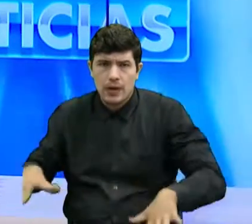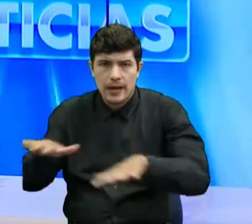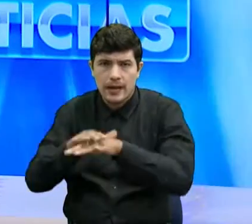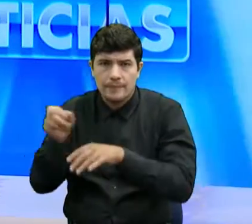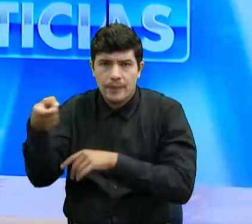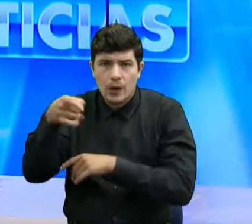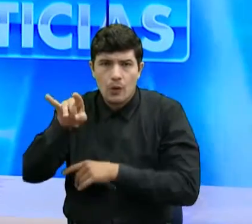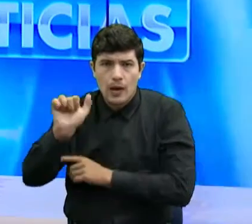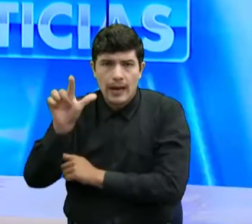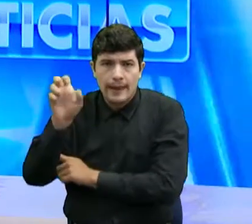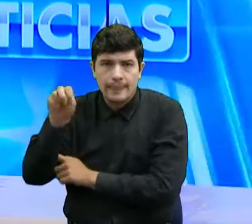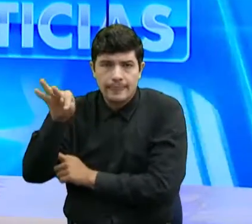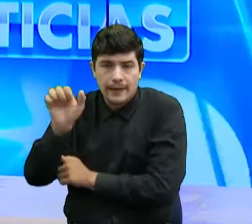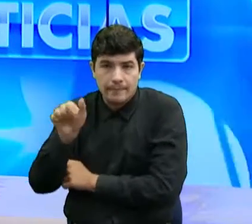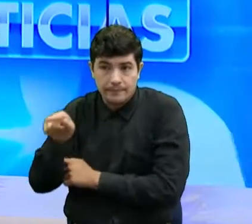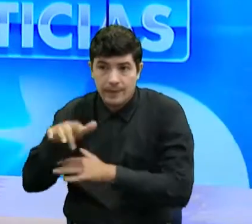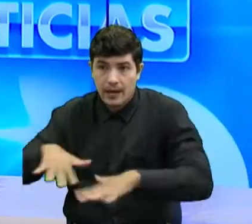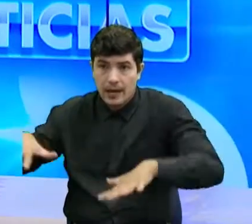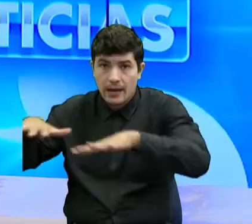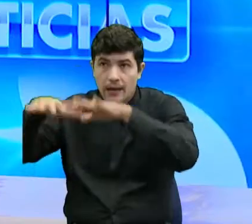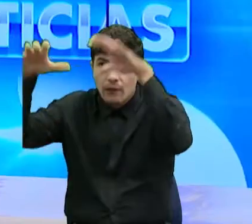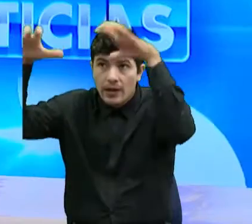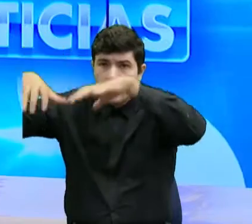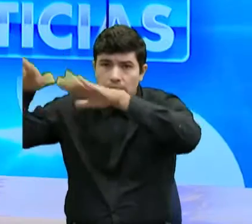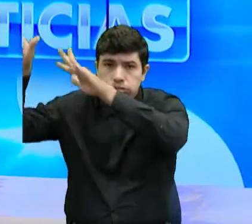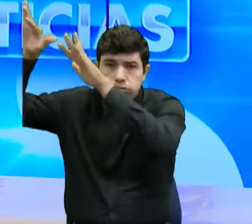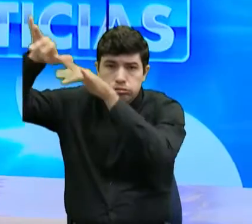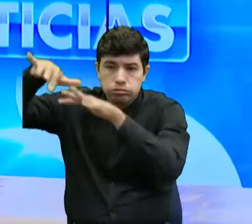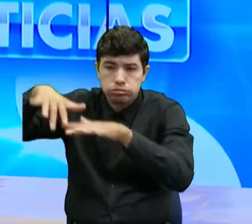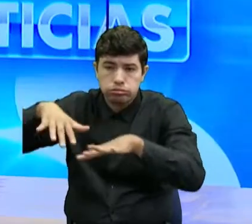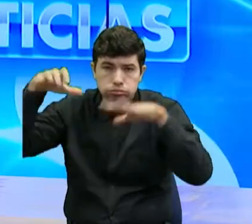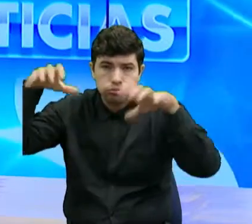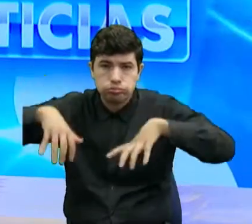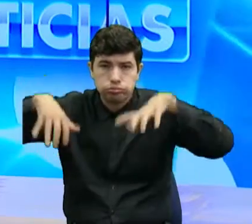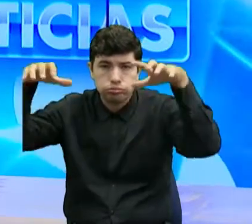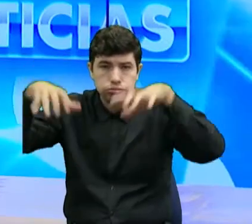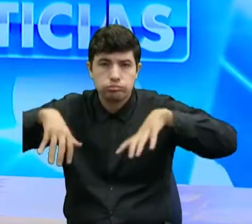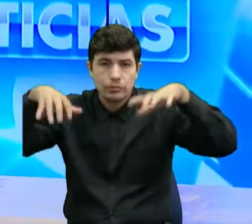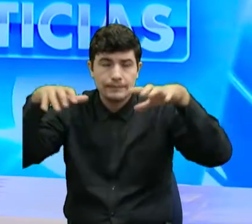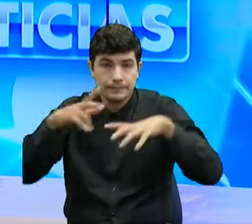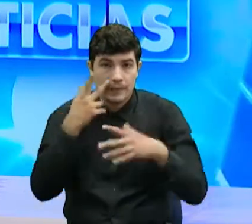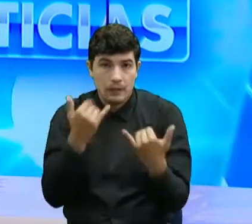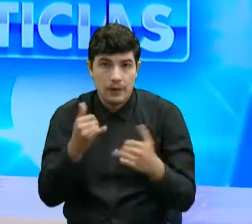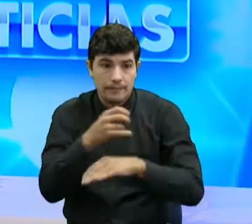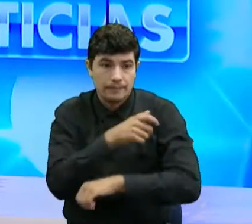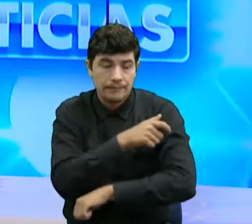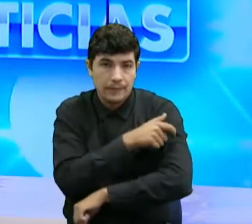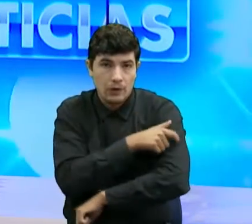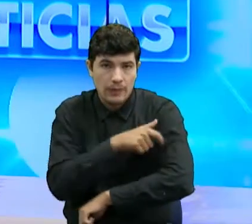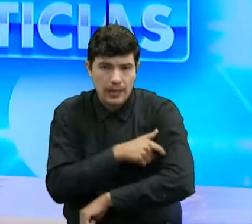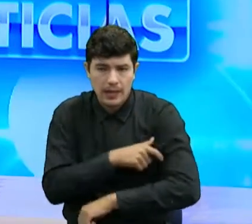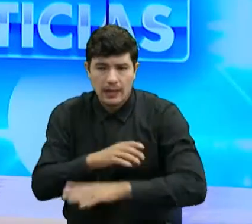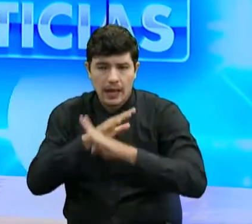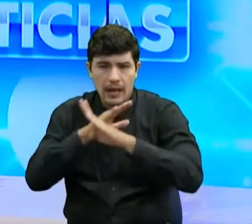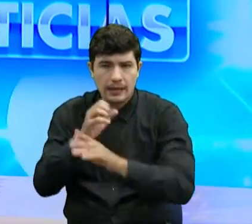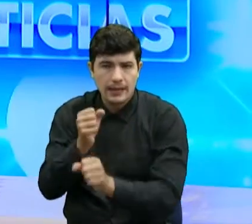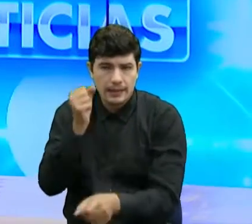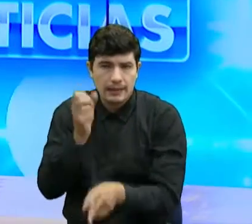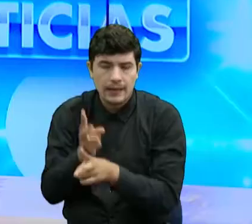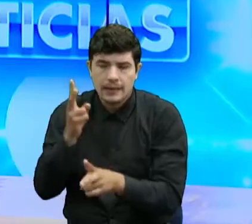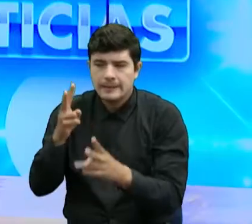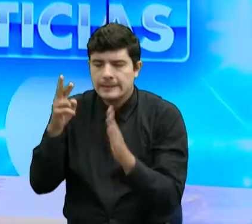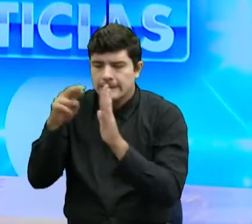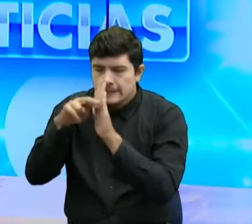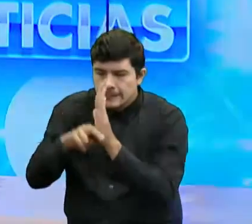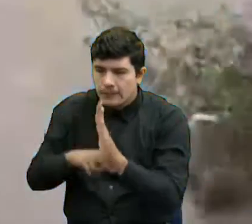Ante las constantes lluvias en zonas altas de los afluentes hídricos, integrantes del Comité de Gestión del Riesgo adoptan medidas para evitar emergencias por